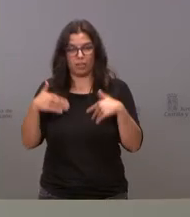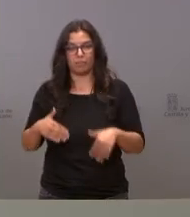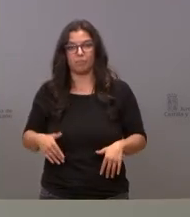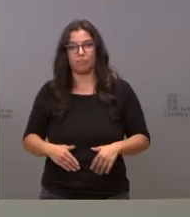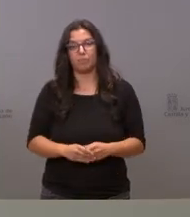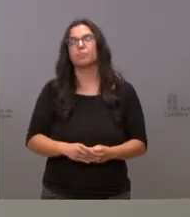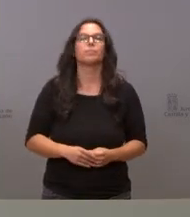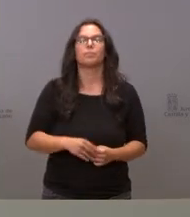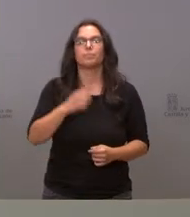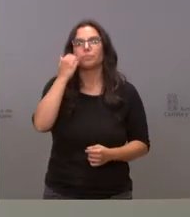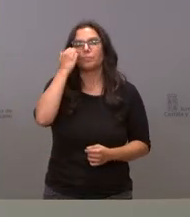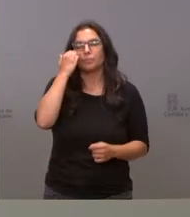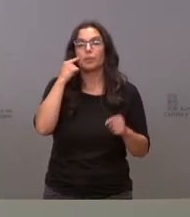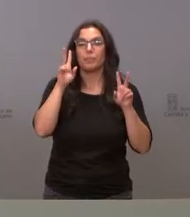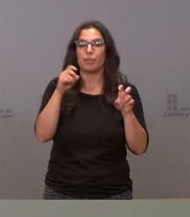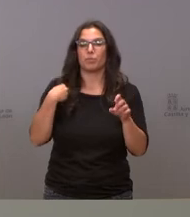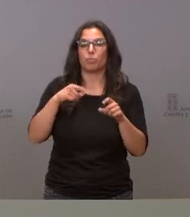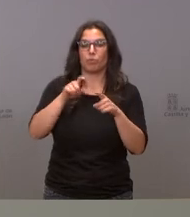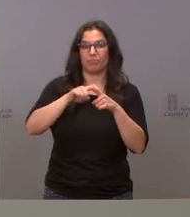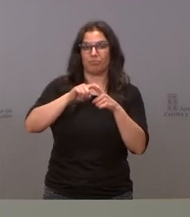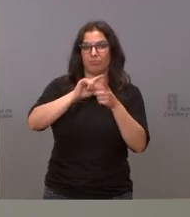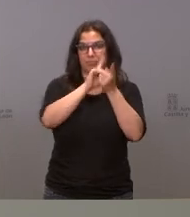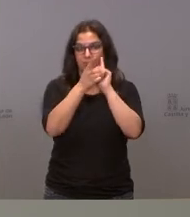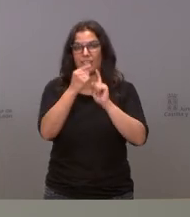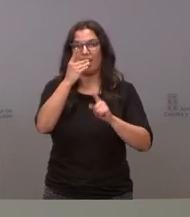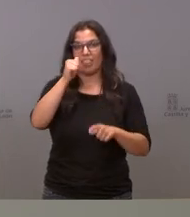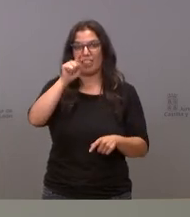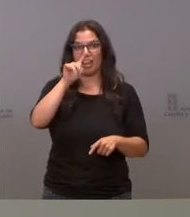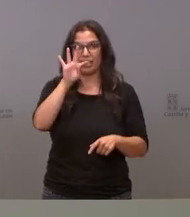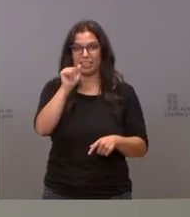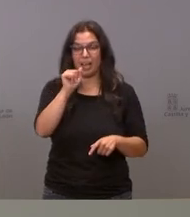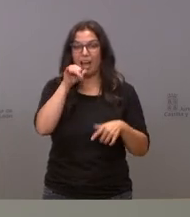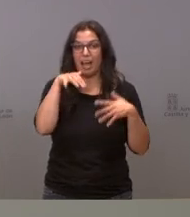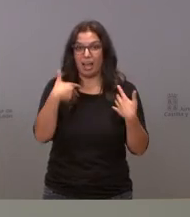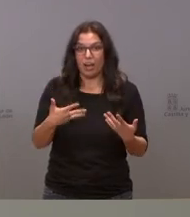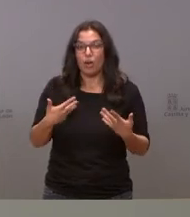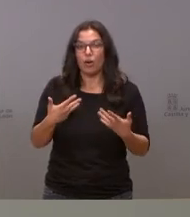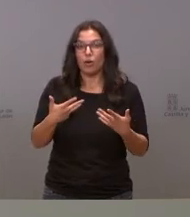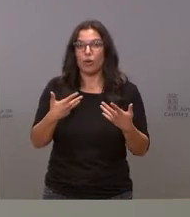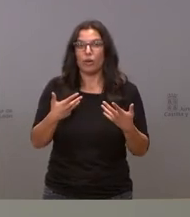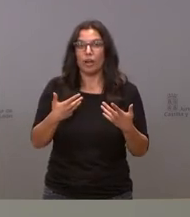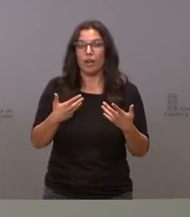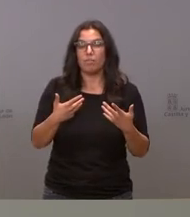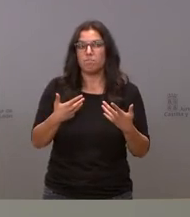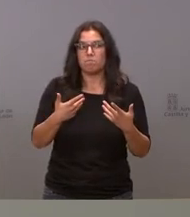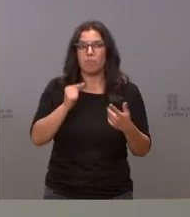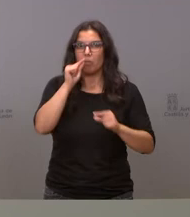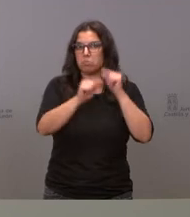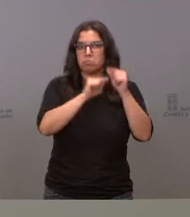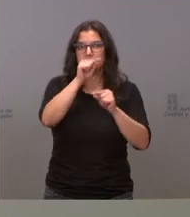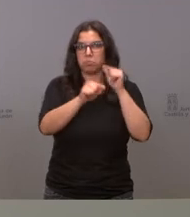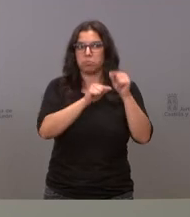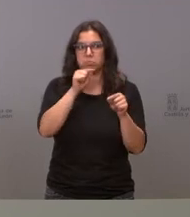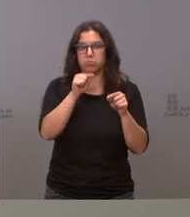bueno en principio la variante delta no está hasta el momento actual teniendo un comportamiento distinto en cuanto a